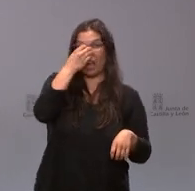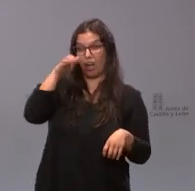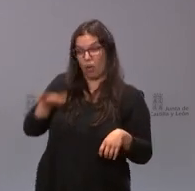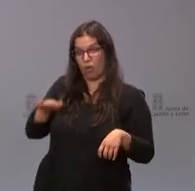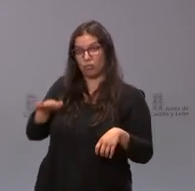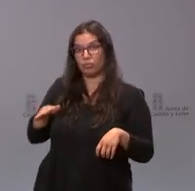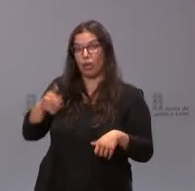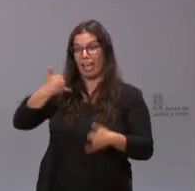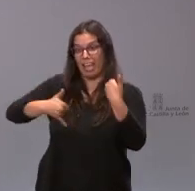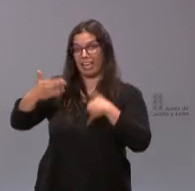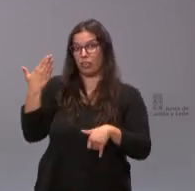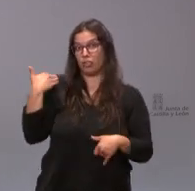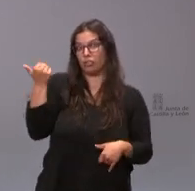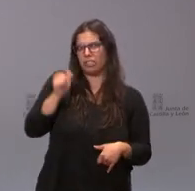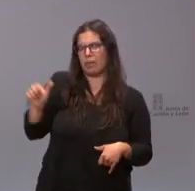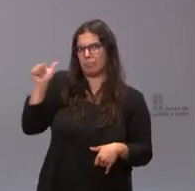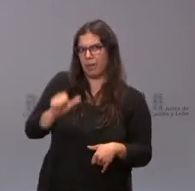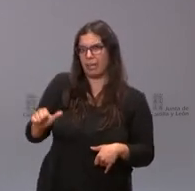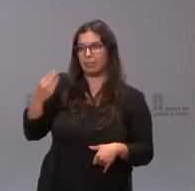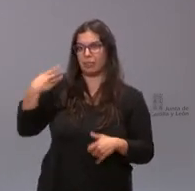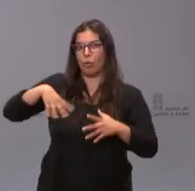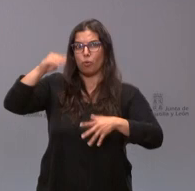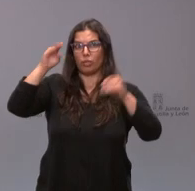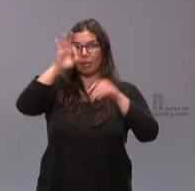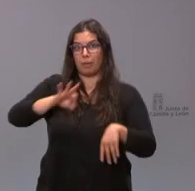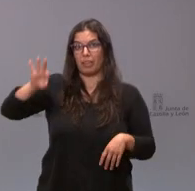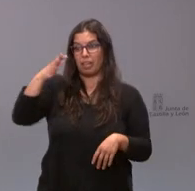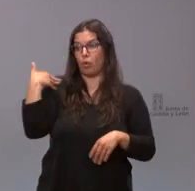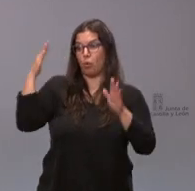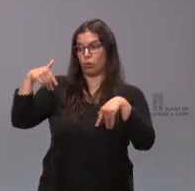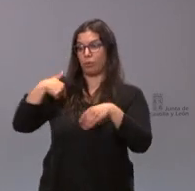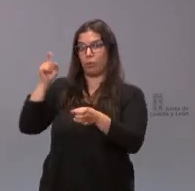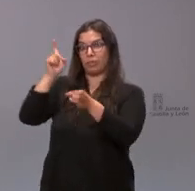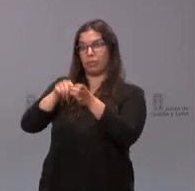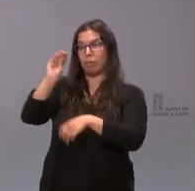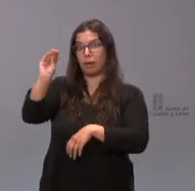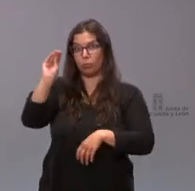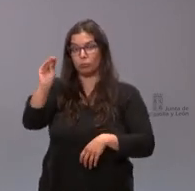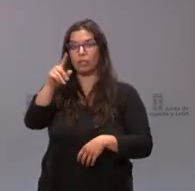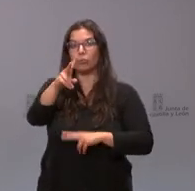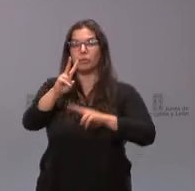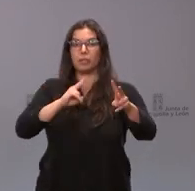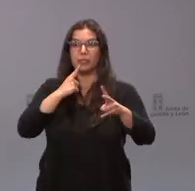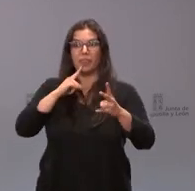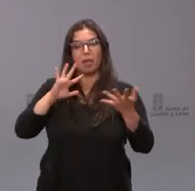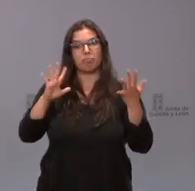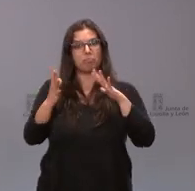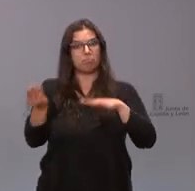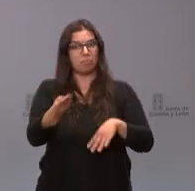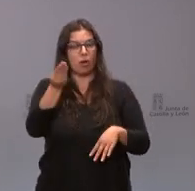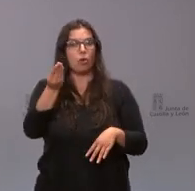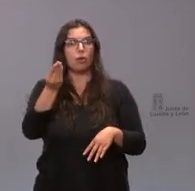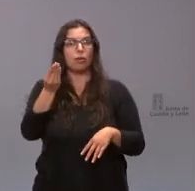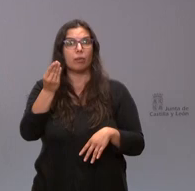hace ya unas semanas la última vez que participé en el consejo de gobierno me respondió que evolucionaban favorablemente de salud